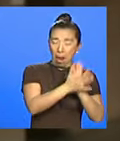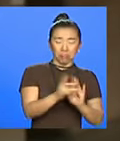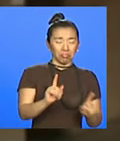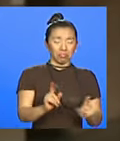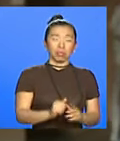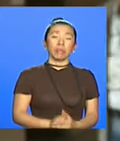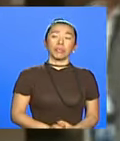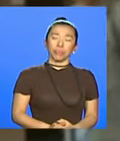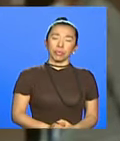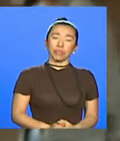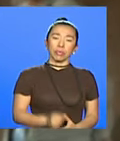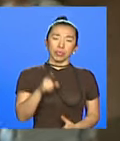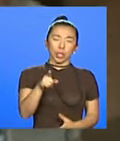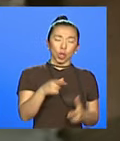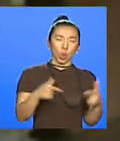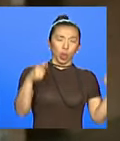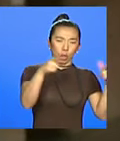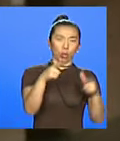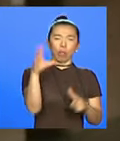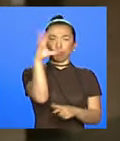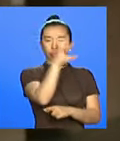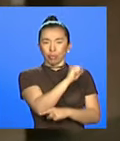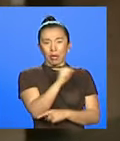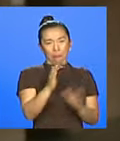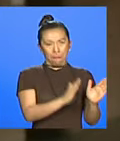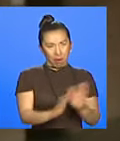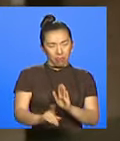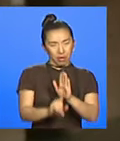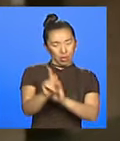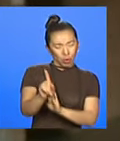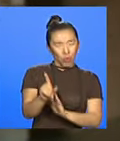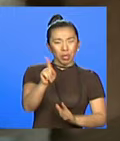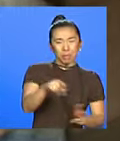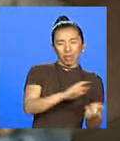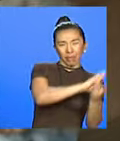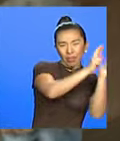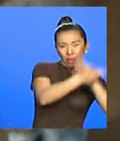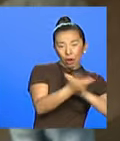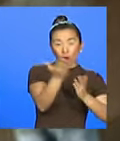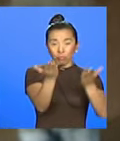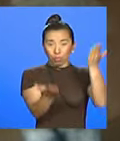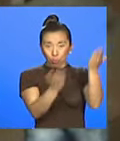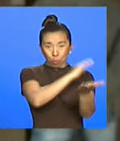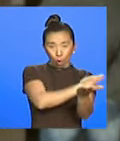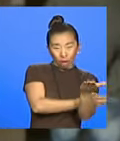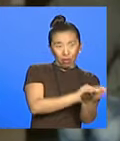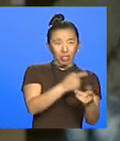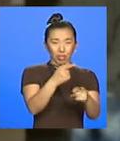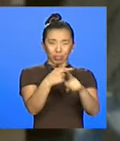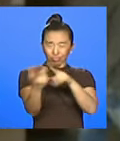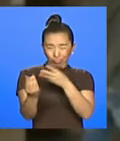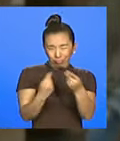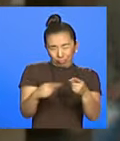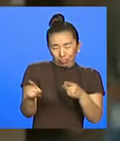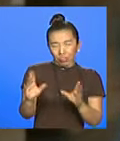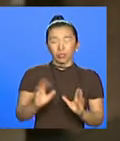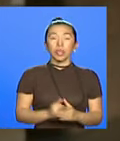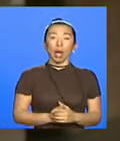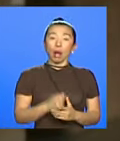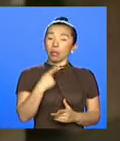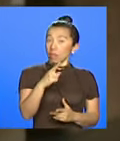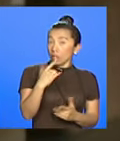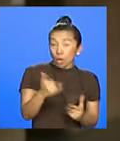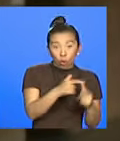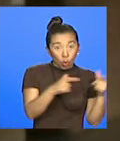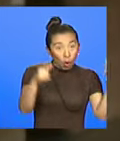ha demostrado con el plan de desarrollo, con la reforma de equilibrio de poderes, con el fuero militar, con las CIDRES y demás, que este